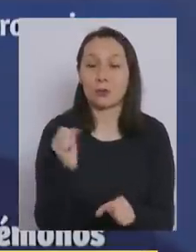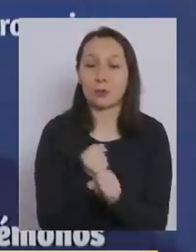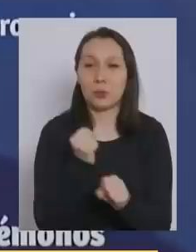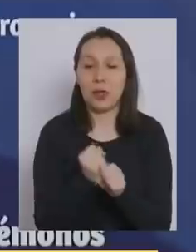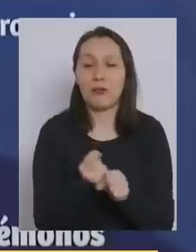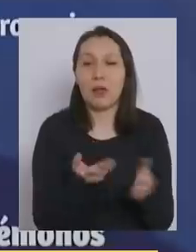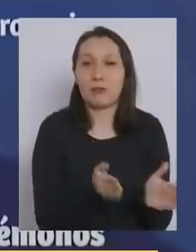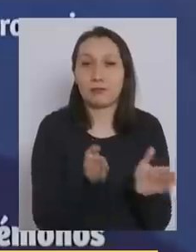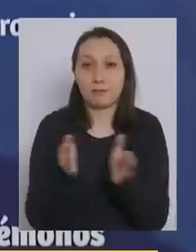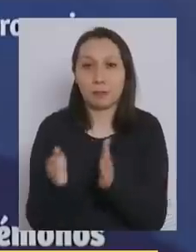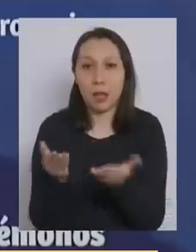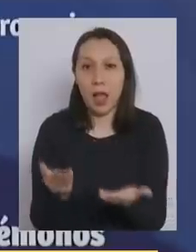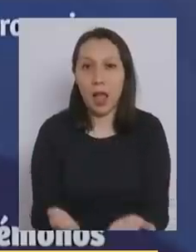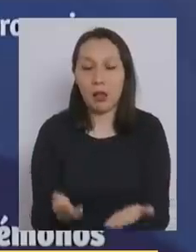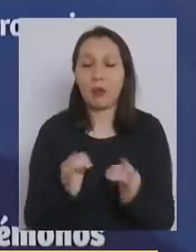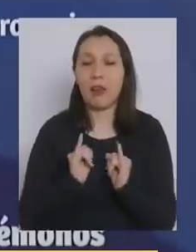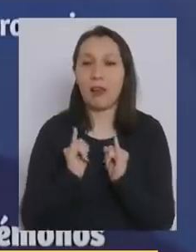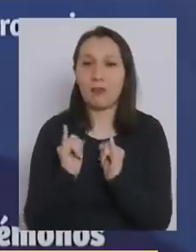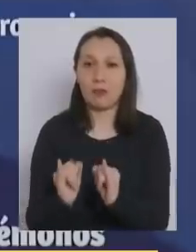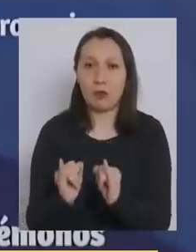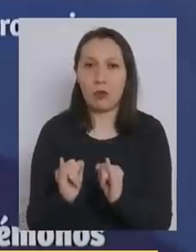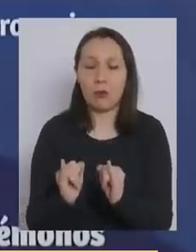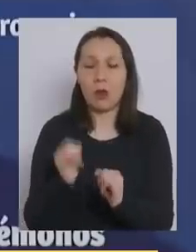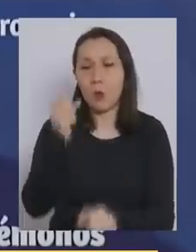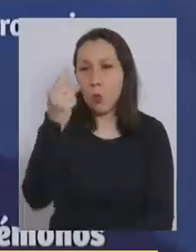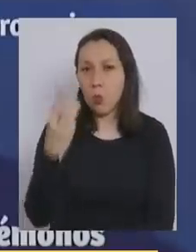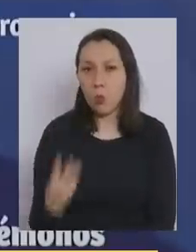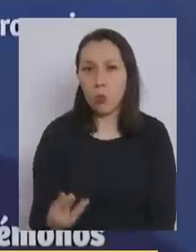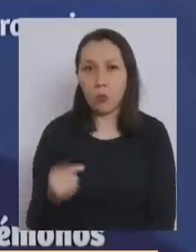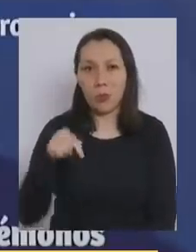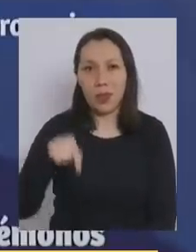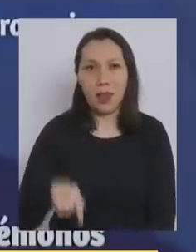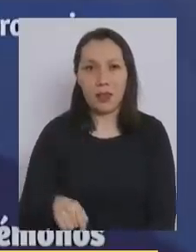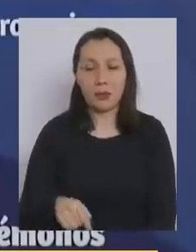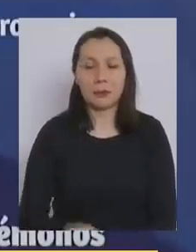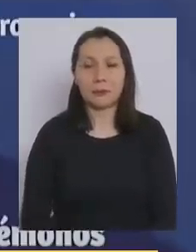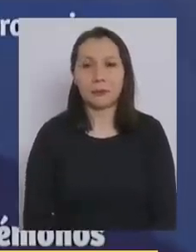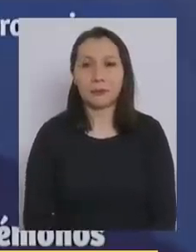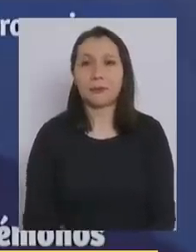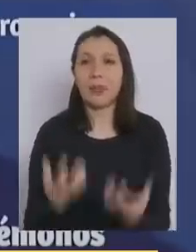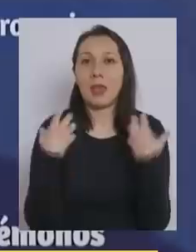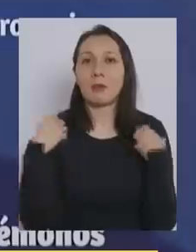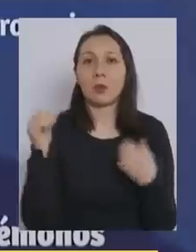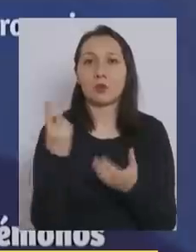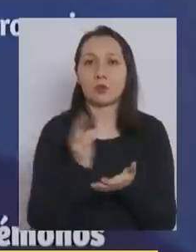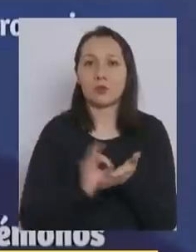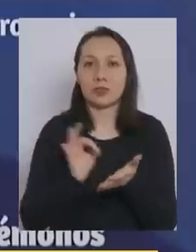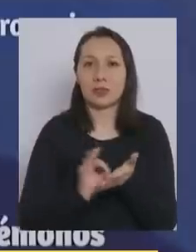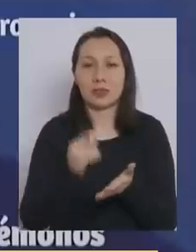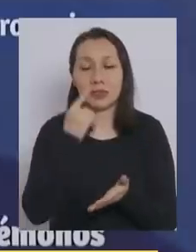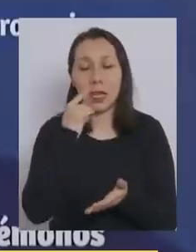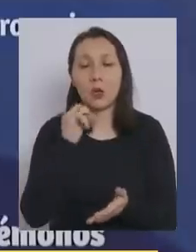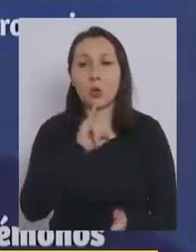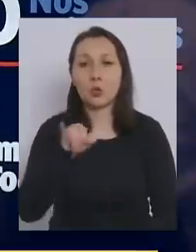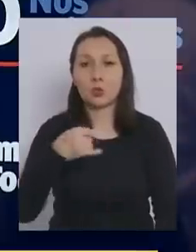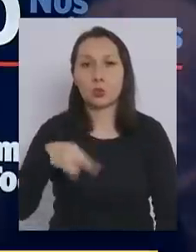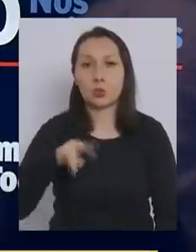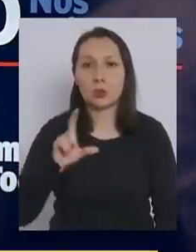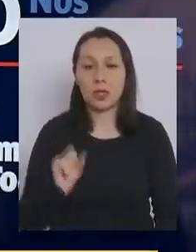Pasamos ahora a dar cuenta de las cifras del día a cargo del subsecretario Arturo Zúñiga.